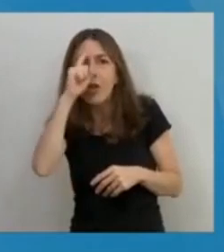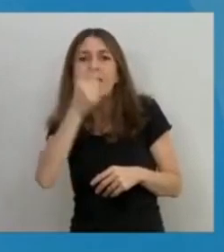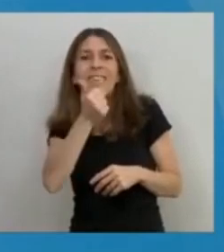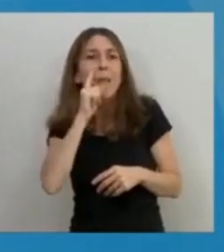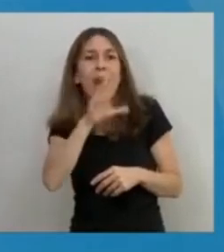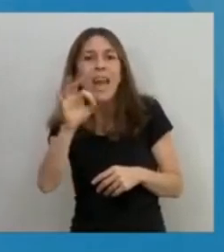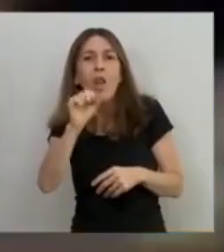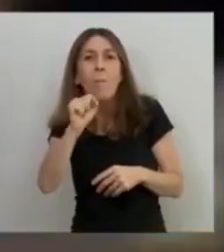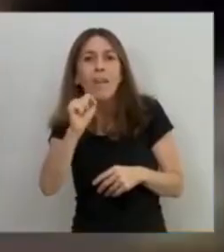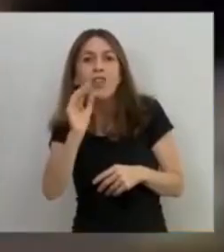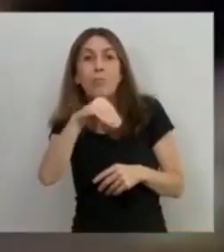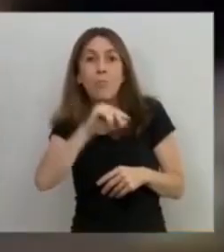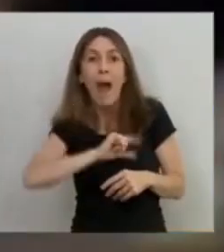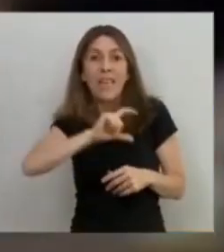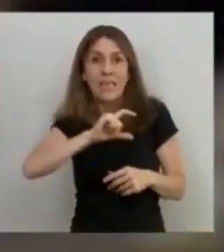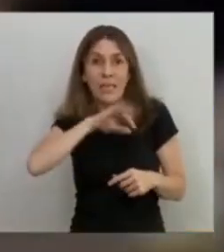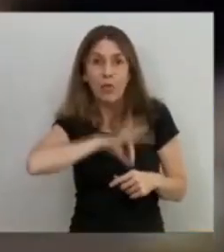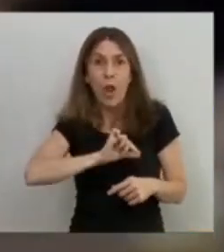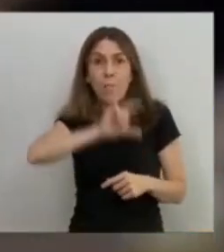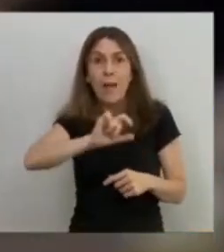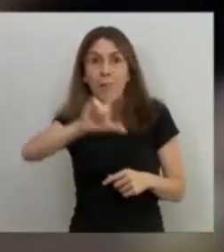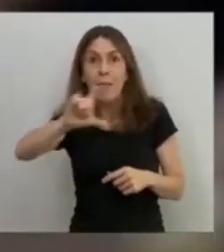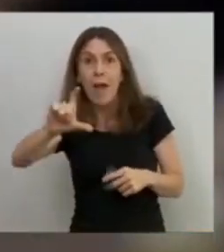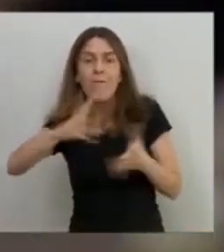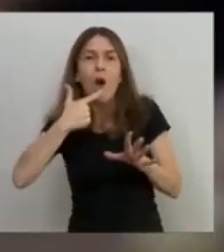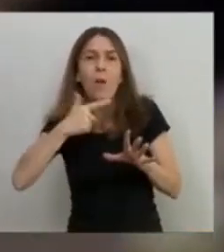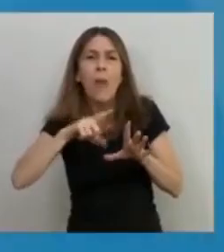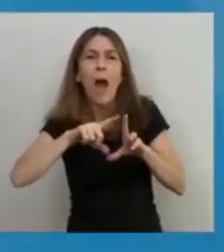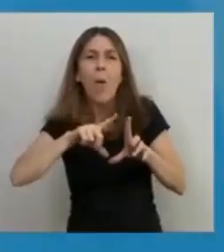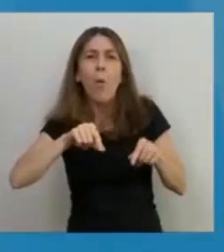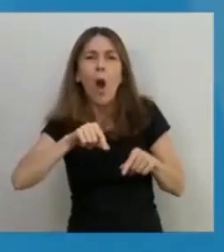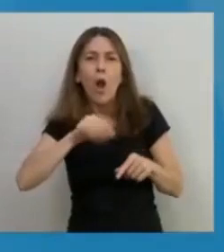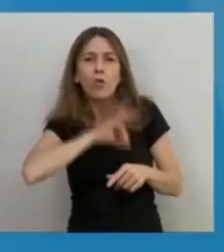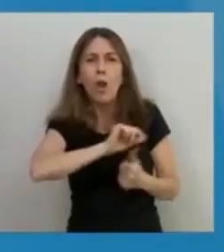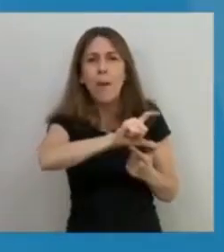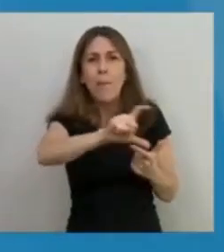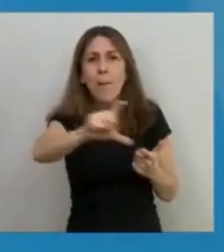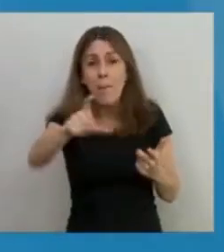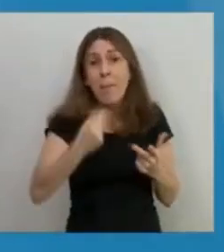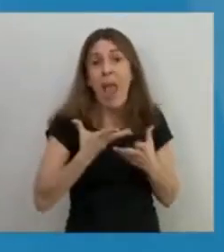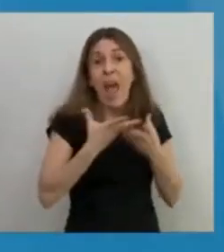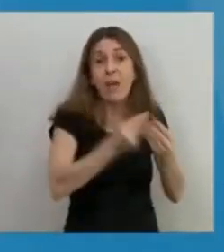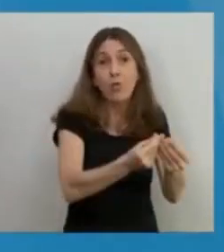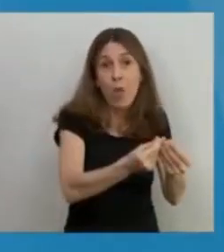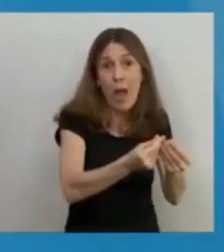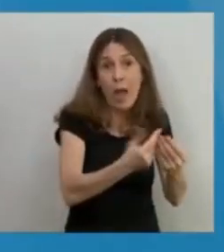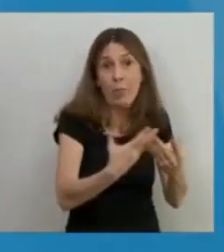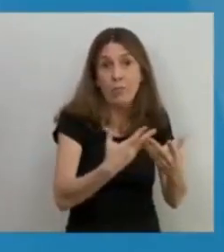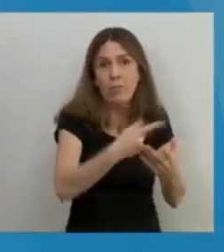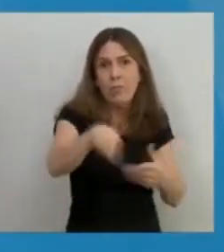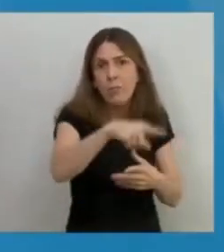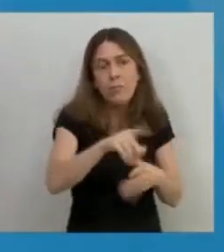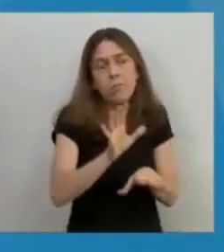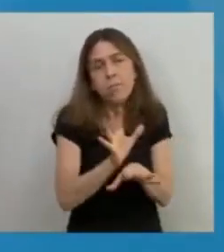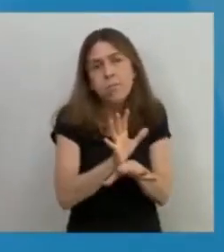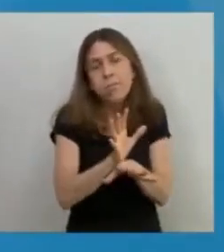Un bono que los ayude a sobrellevar en estos tres meses venideros un mayor esfuerzo, sin ninguna